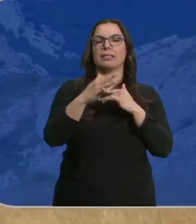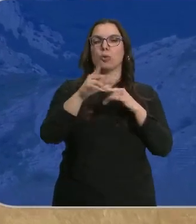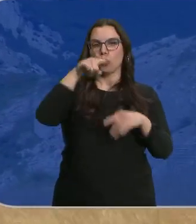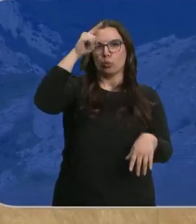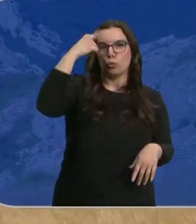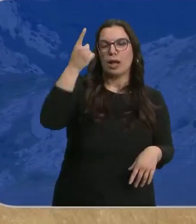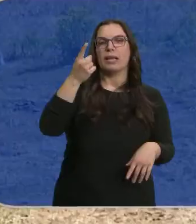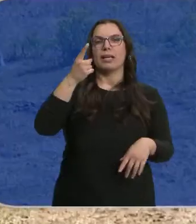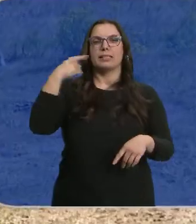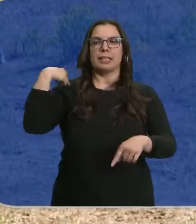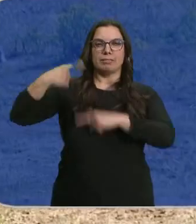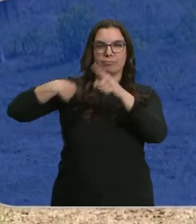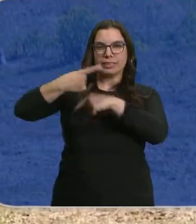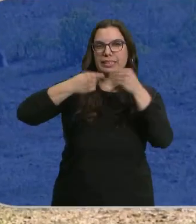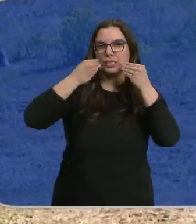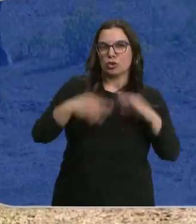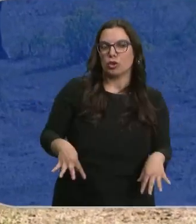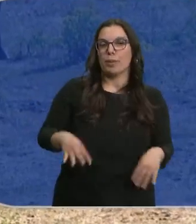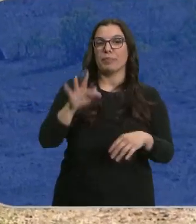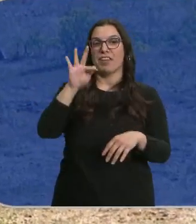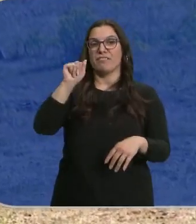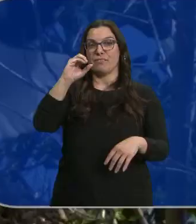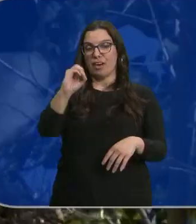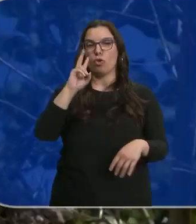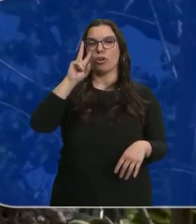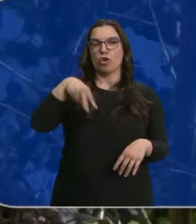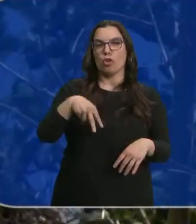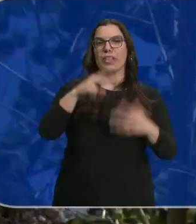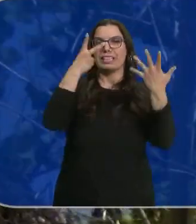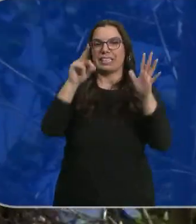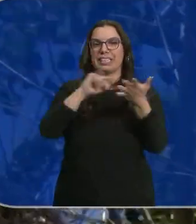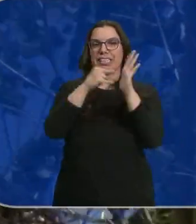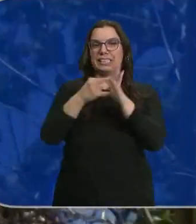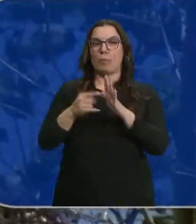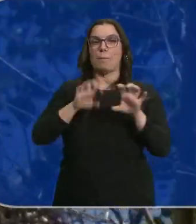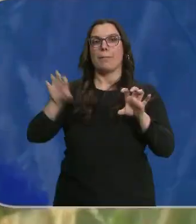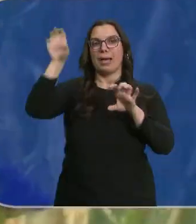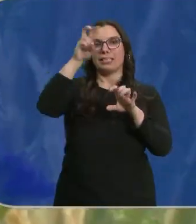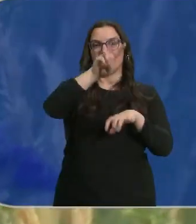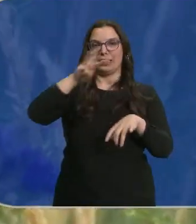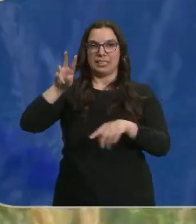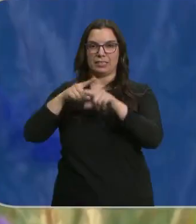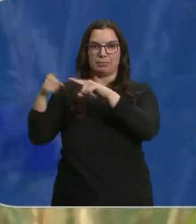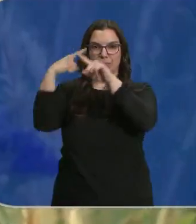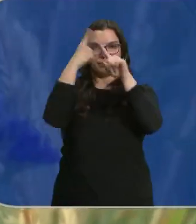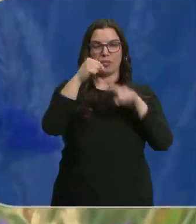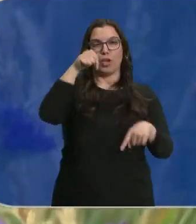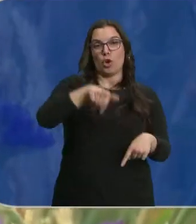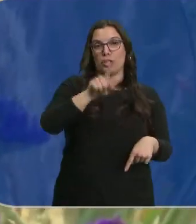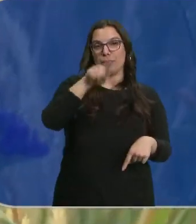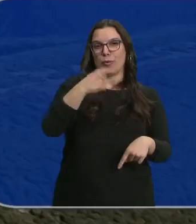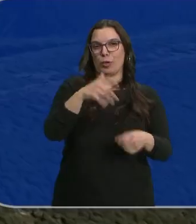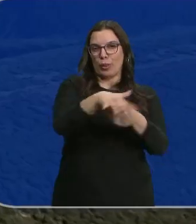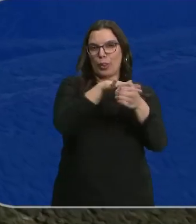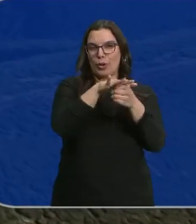culturales y antropológicos. La FAO tiene reconocidos 70 sistemas de 23 países. Desde hoy, también un pequeño